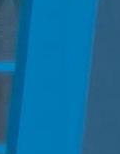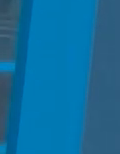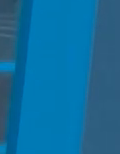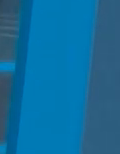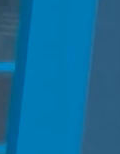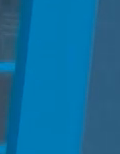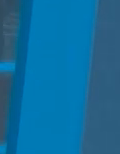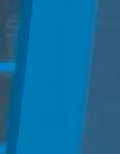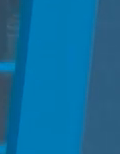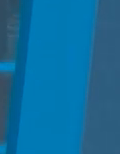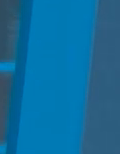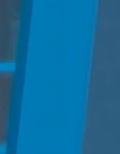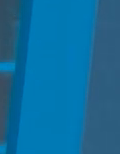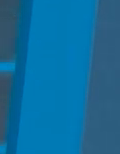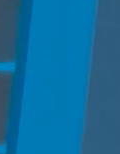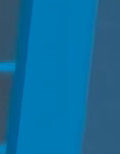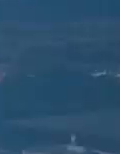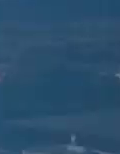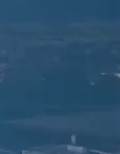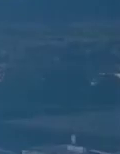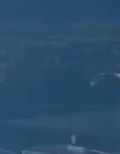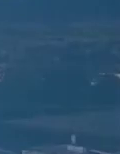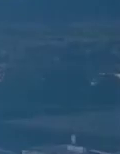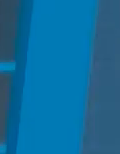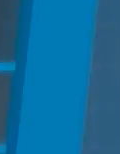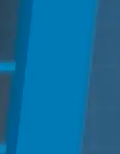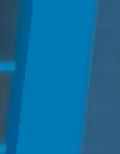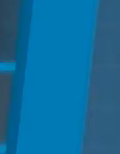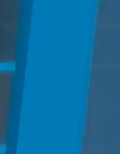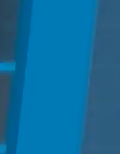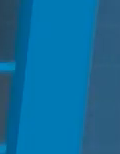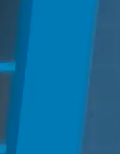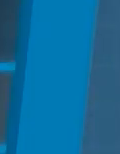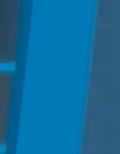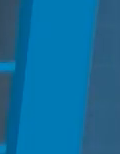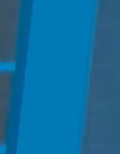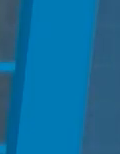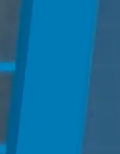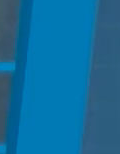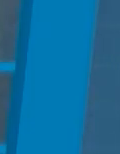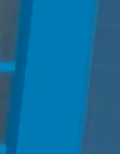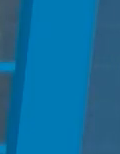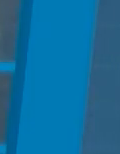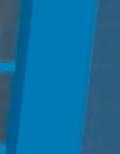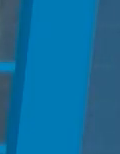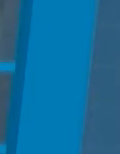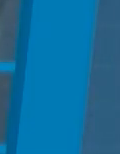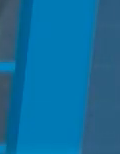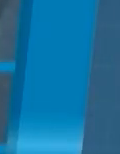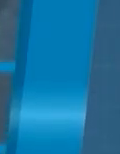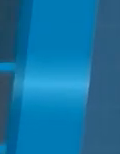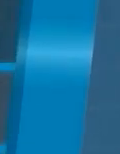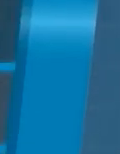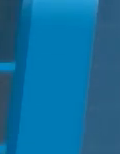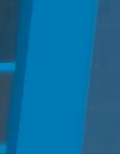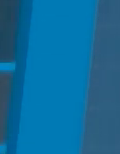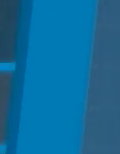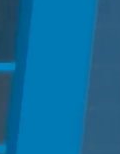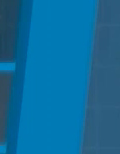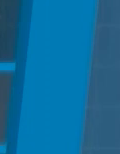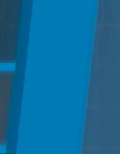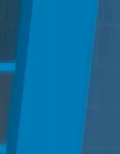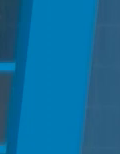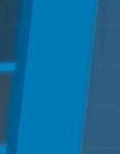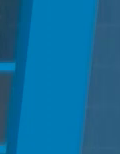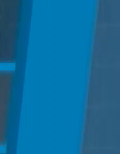en siete municipios de Michoacán. Y en la cultura culmina el segundo encuentro de cultura comunitaria.